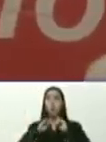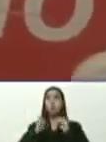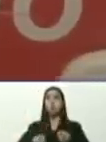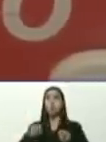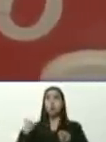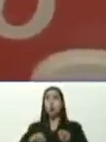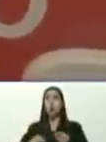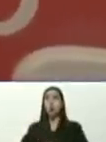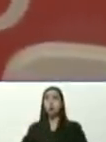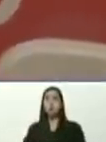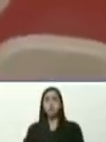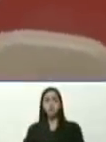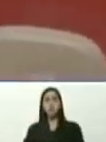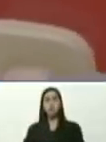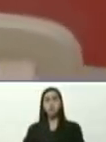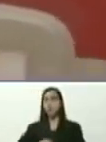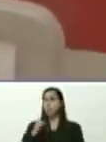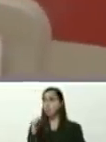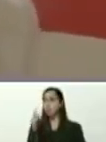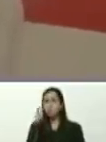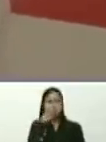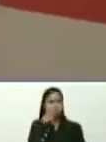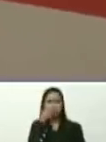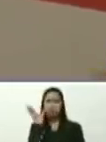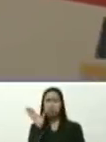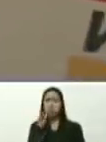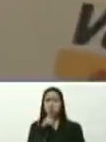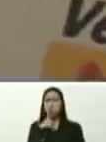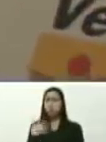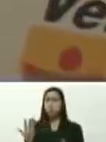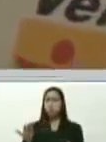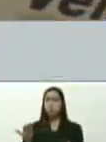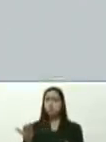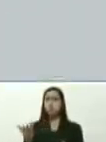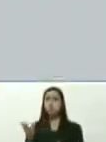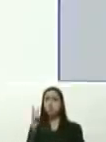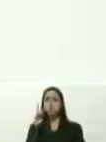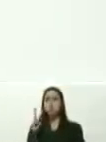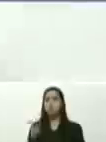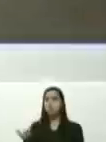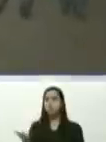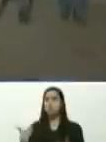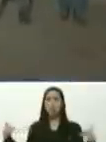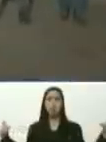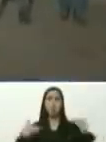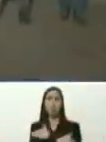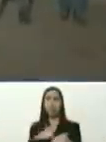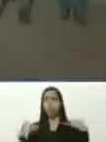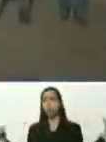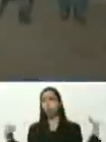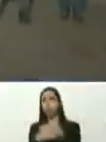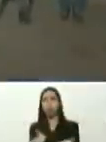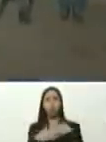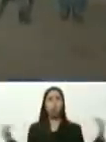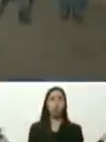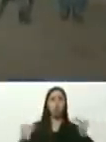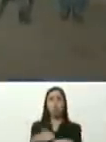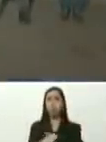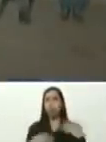y yo no veo, hay ni un policía, vigilando la carretera, ahí veo, que pasan carros, para acá, y carros, para allá,